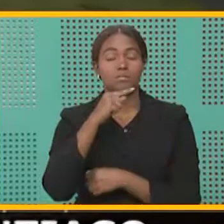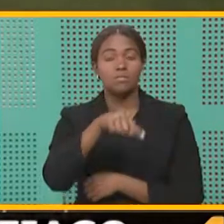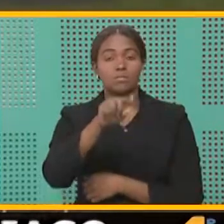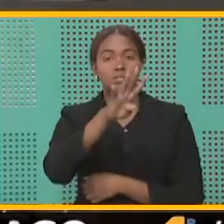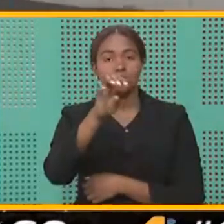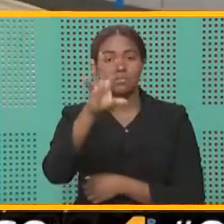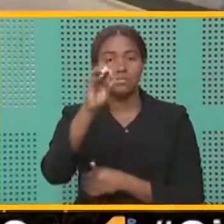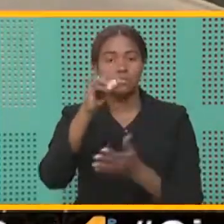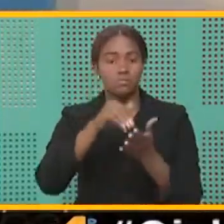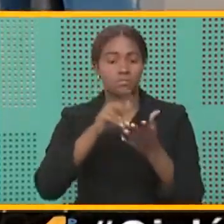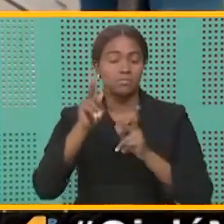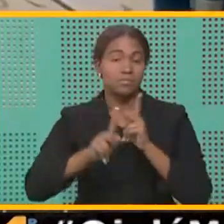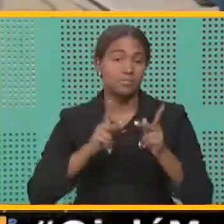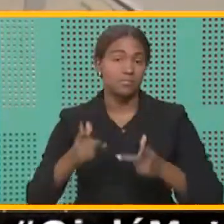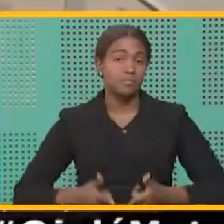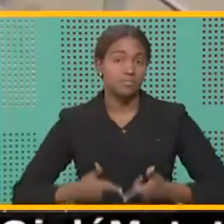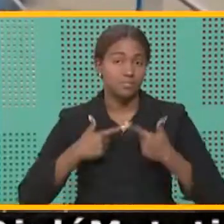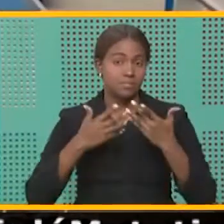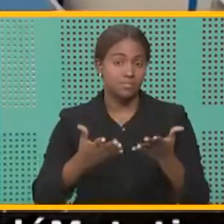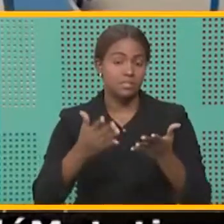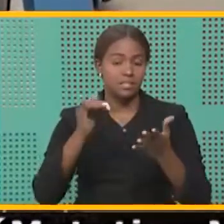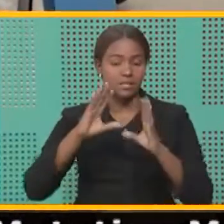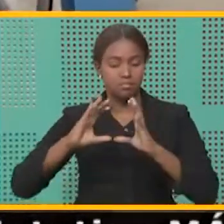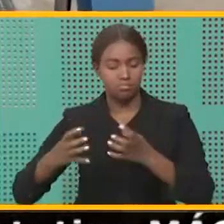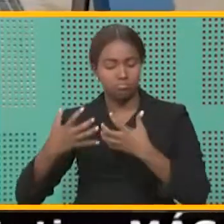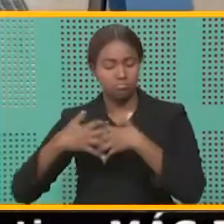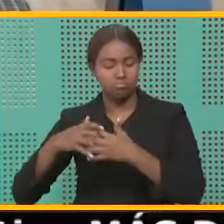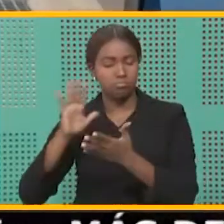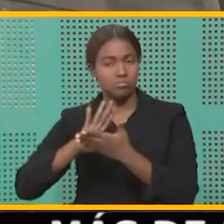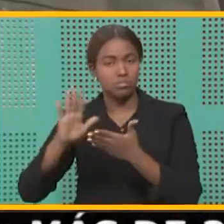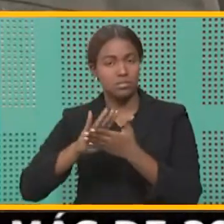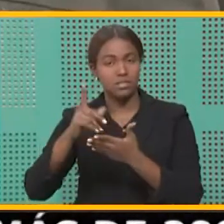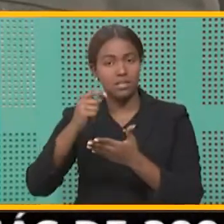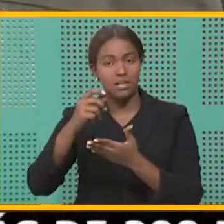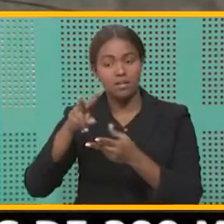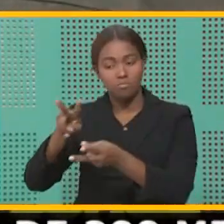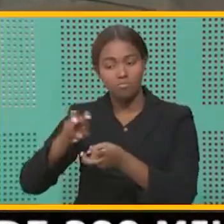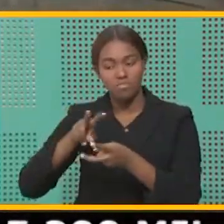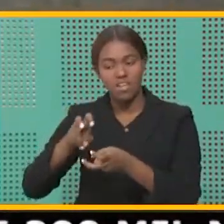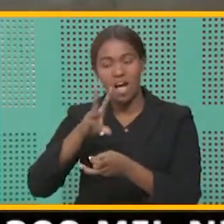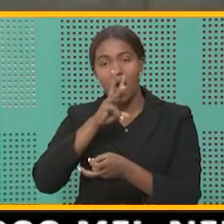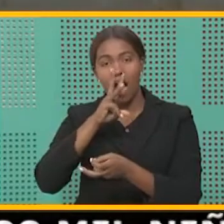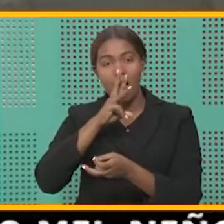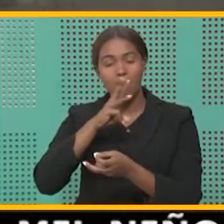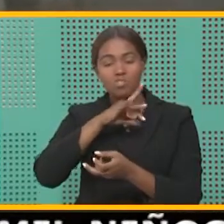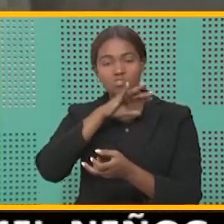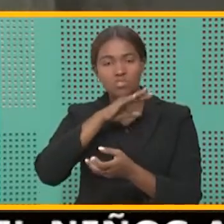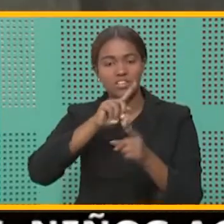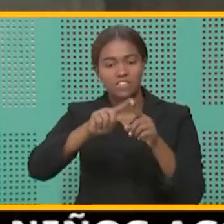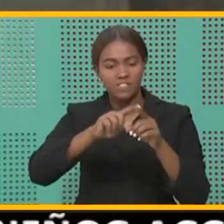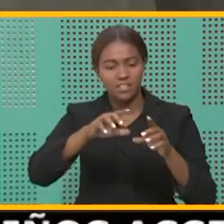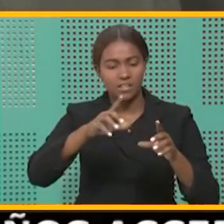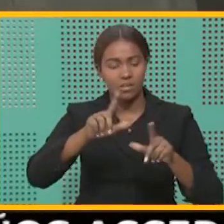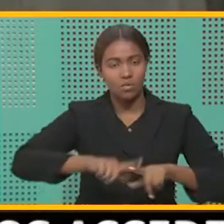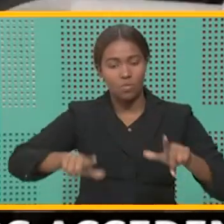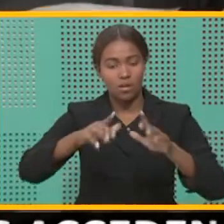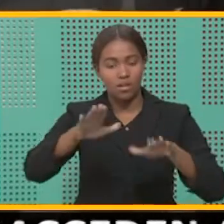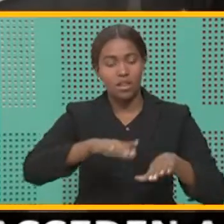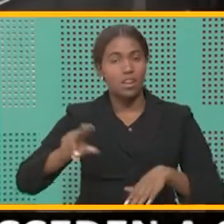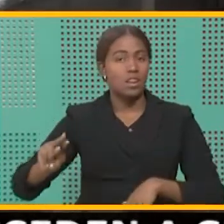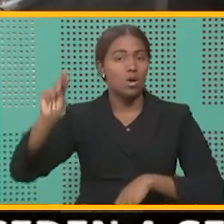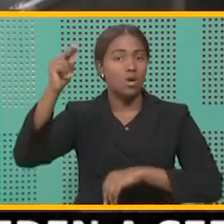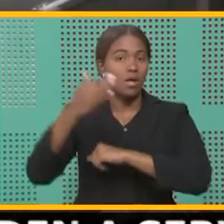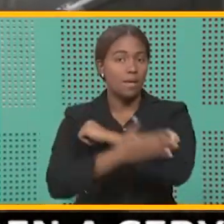mil personas. La Estación Depuradora recoge las aguas residuales de unos 30 sectores de la parte norte de la capital,